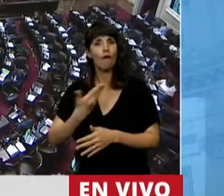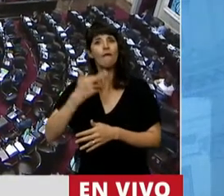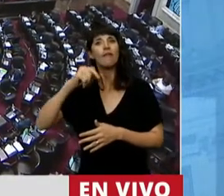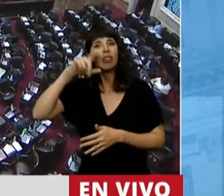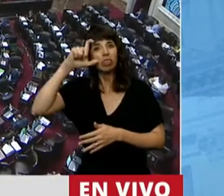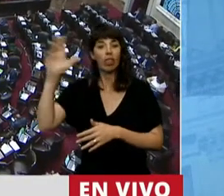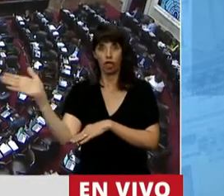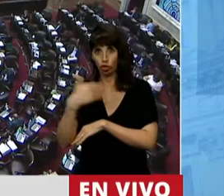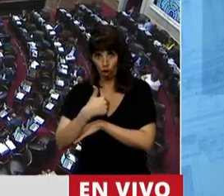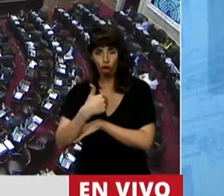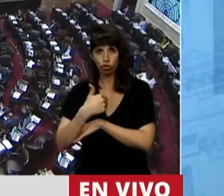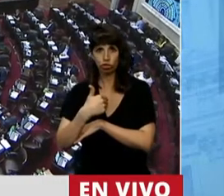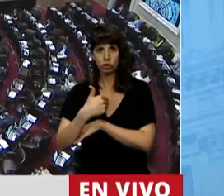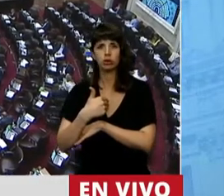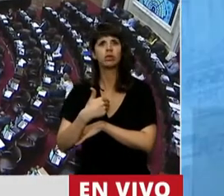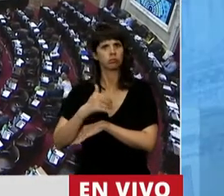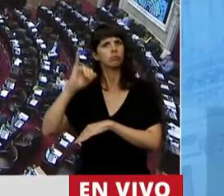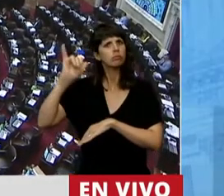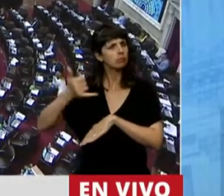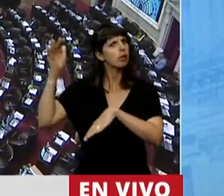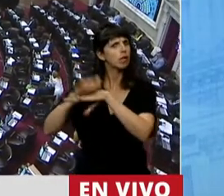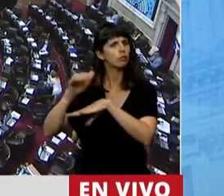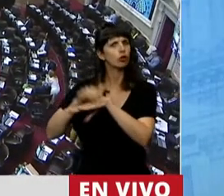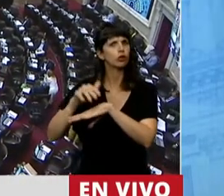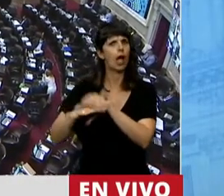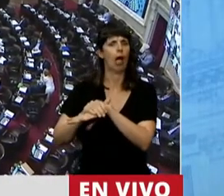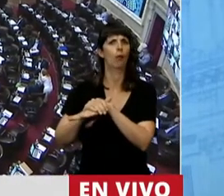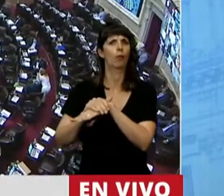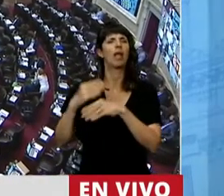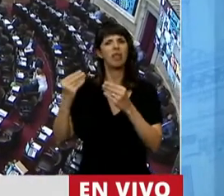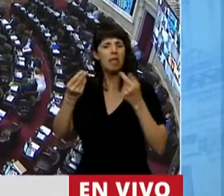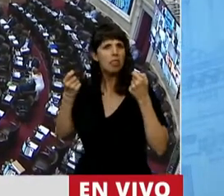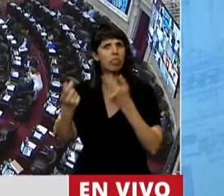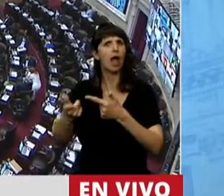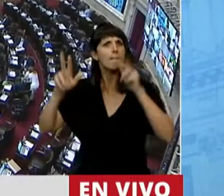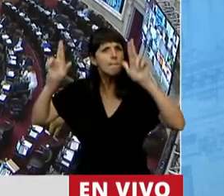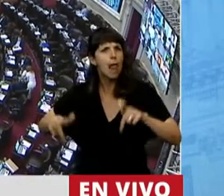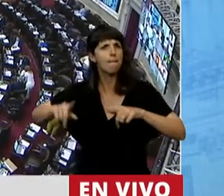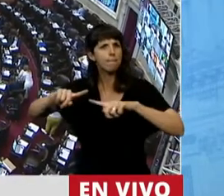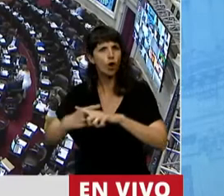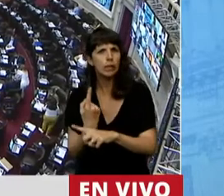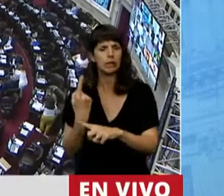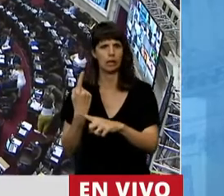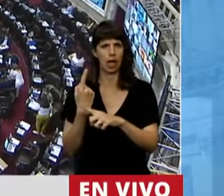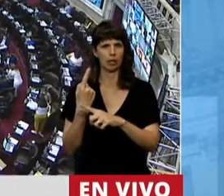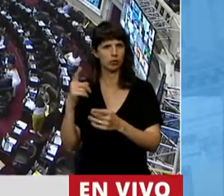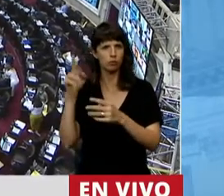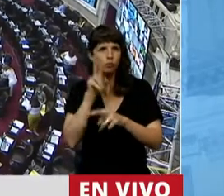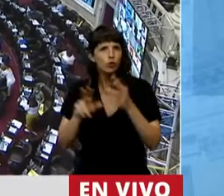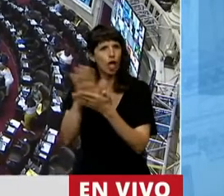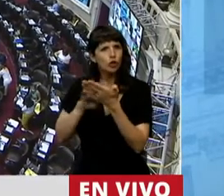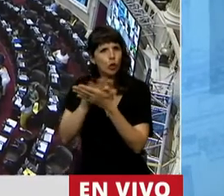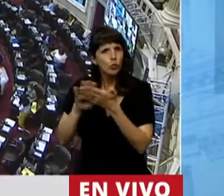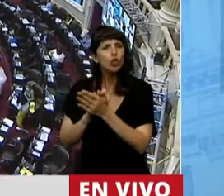de Todos, sí se está haciendo cargo de generar políticas, de generar medidas para sacar a la